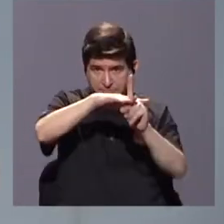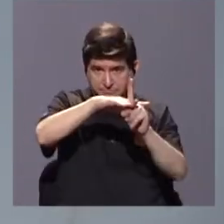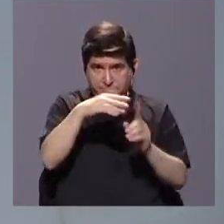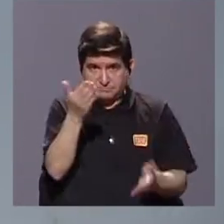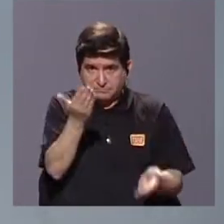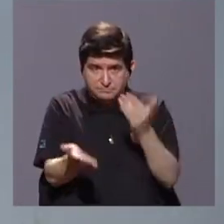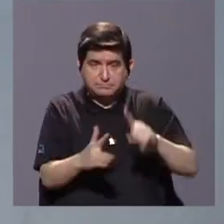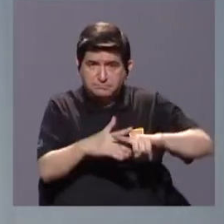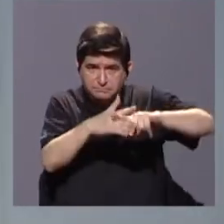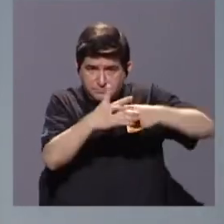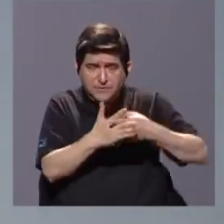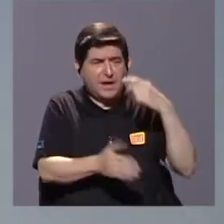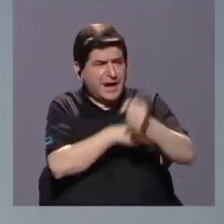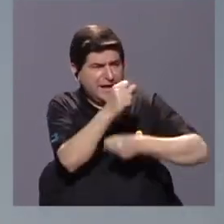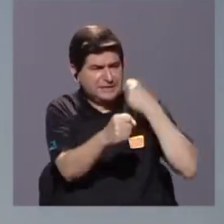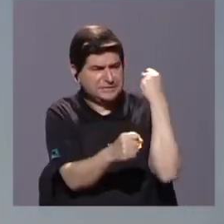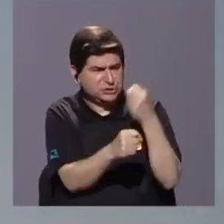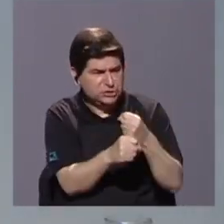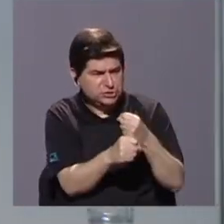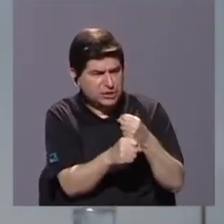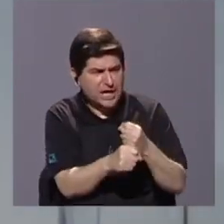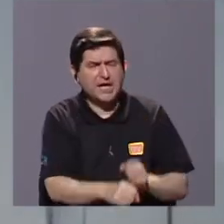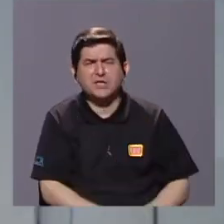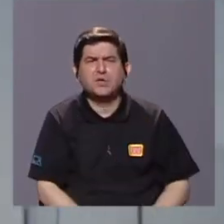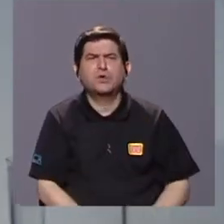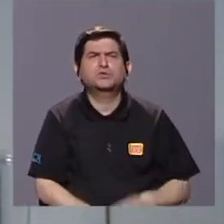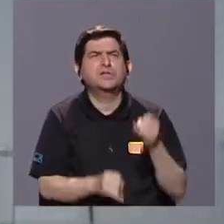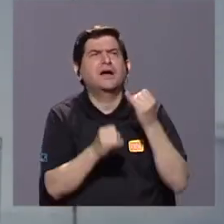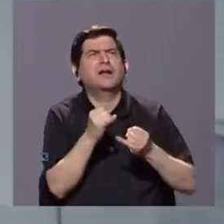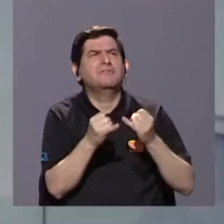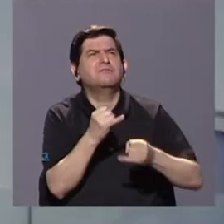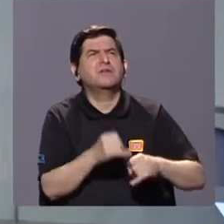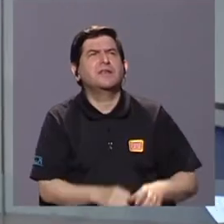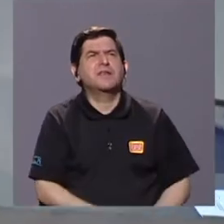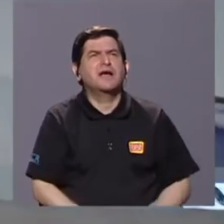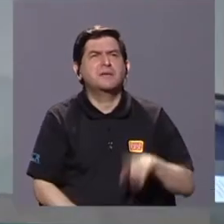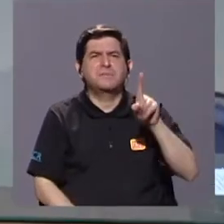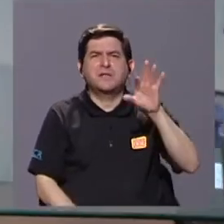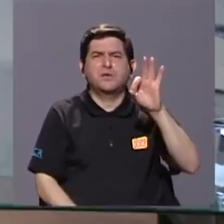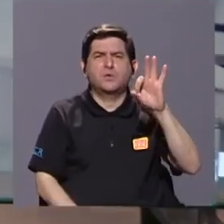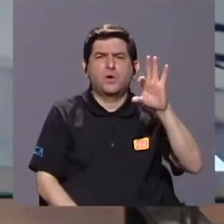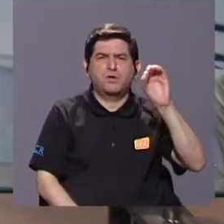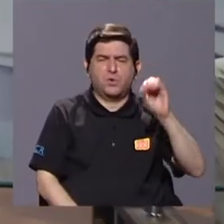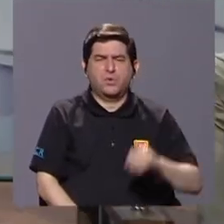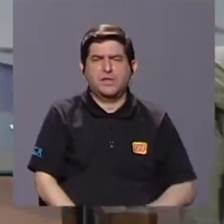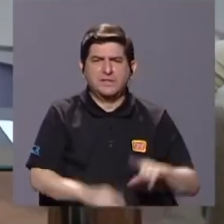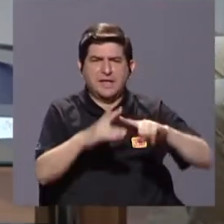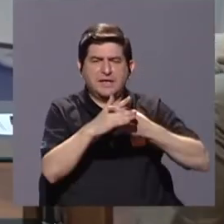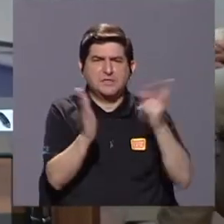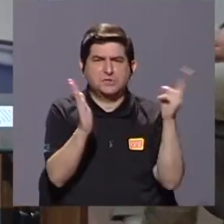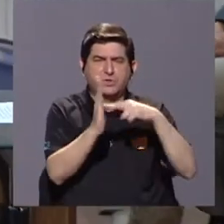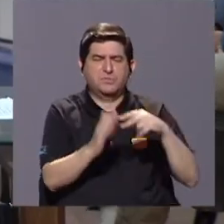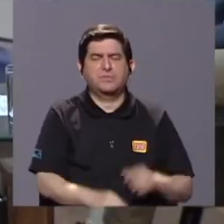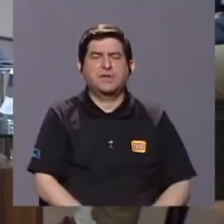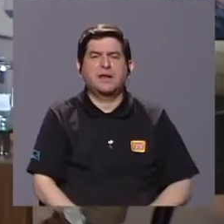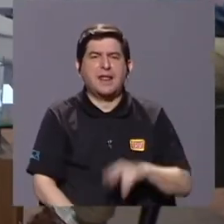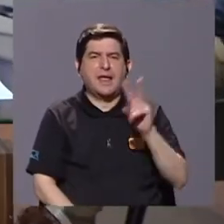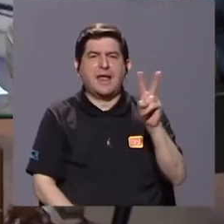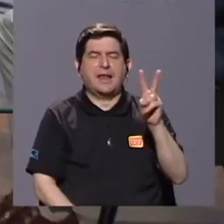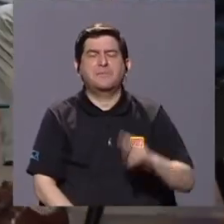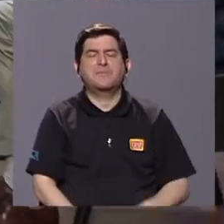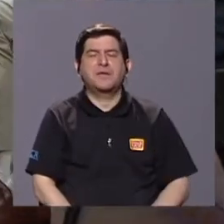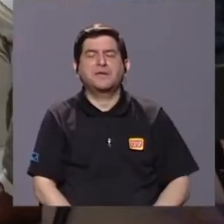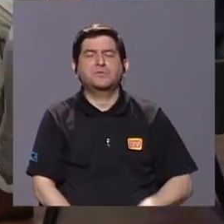inicio, digamos, en los años finales de los noventas, principio del 2000, es por ejemplo, el virus oeste del Nilo,